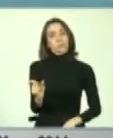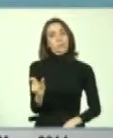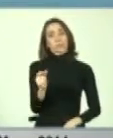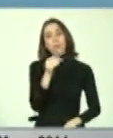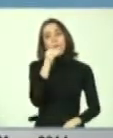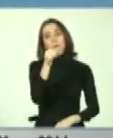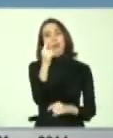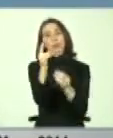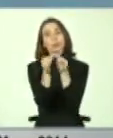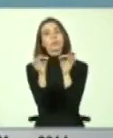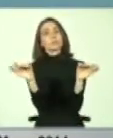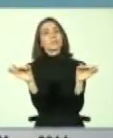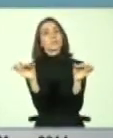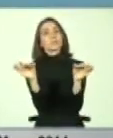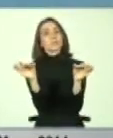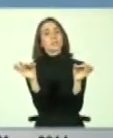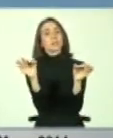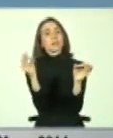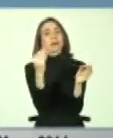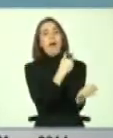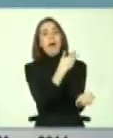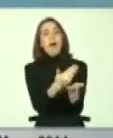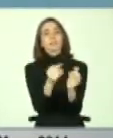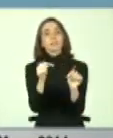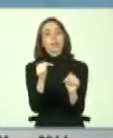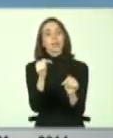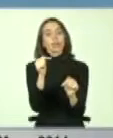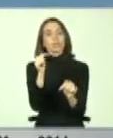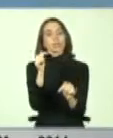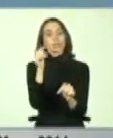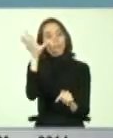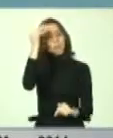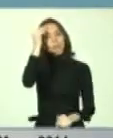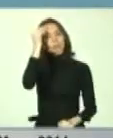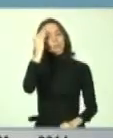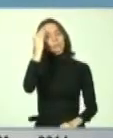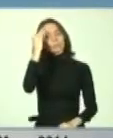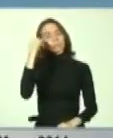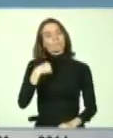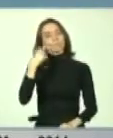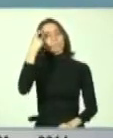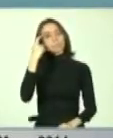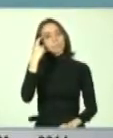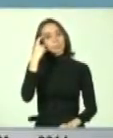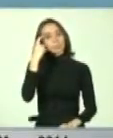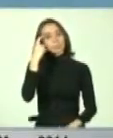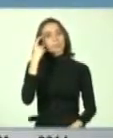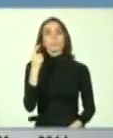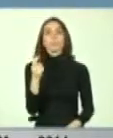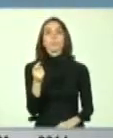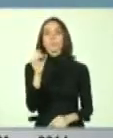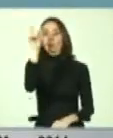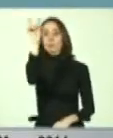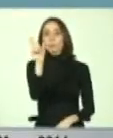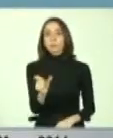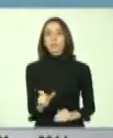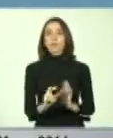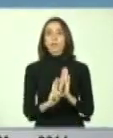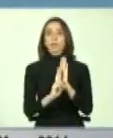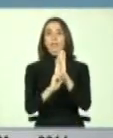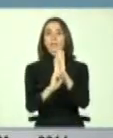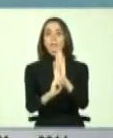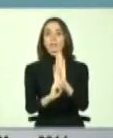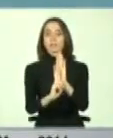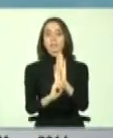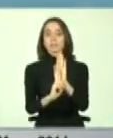afirmación que hasta el día de hoy siempre está presente conmigo y fue precisamente alguien que representaba